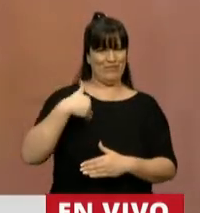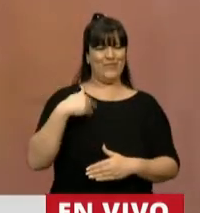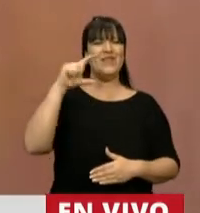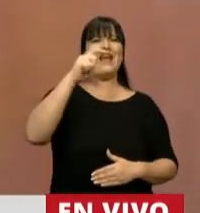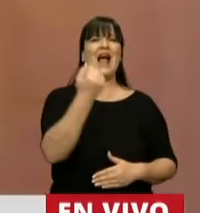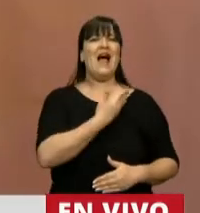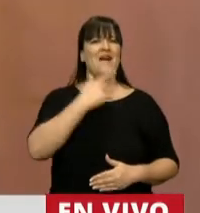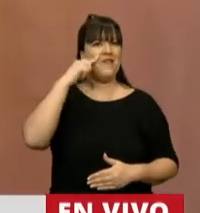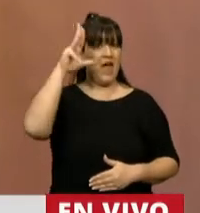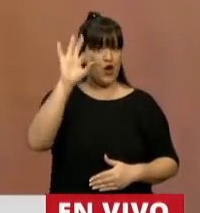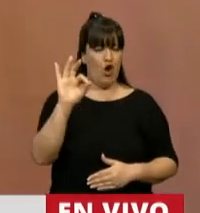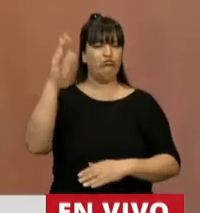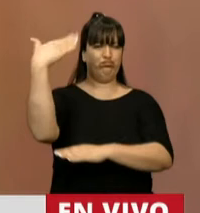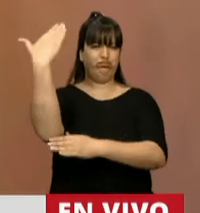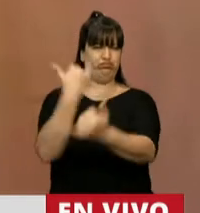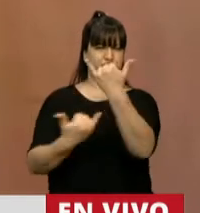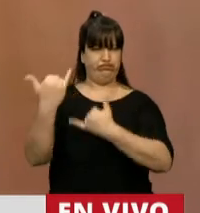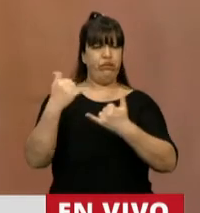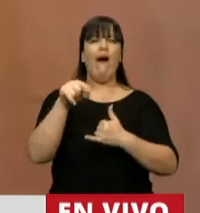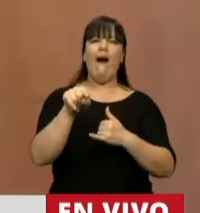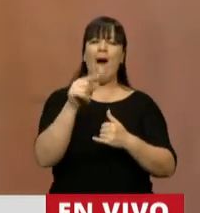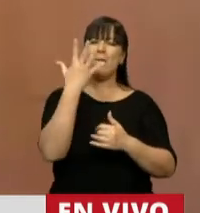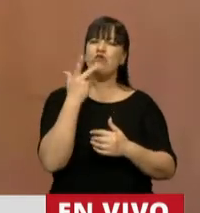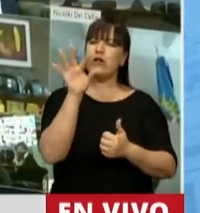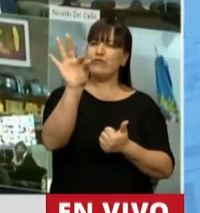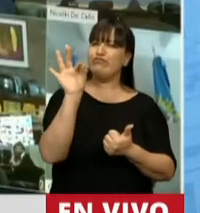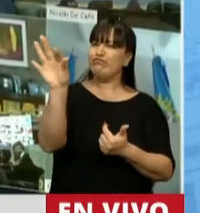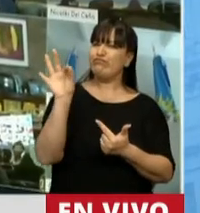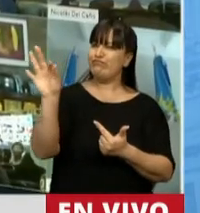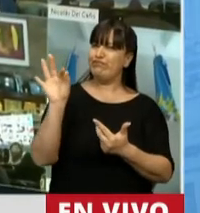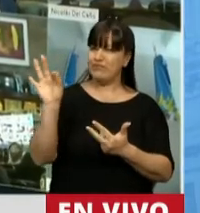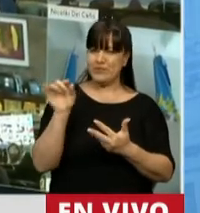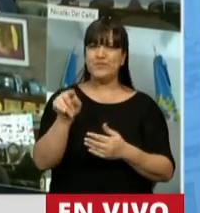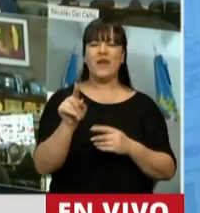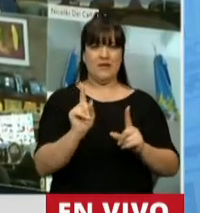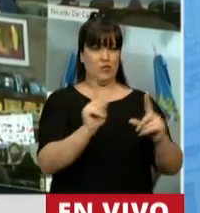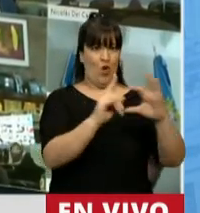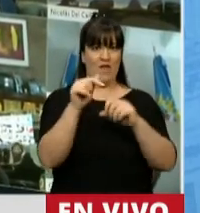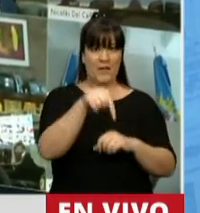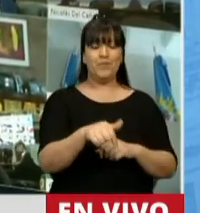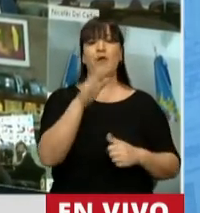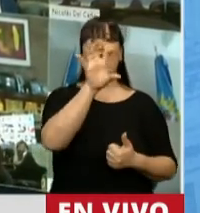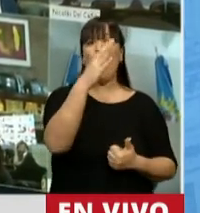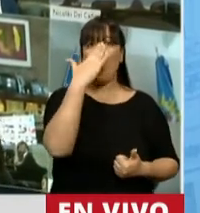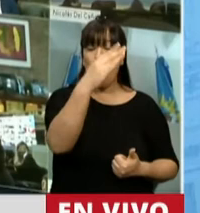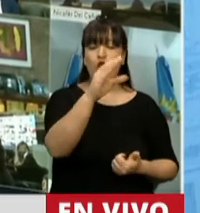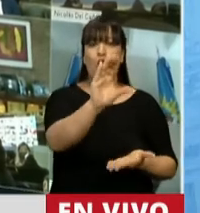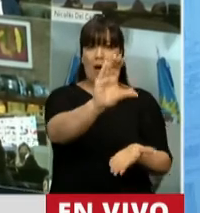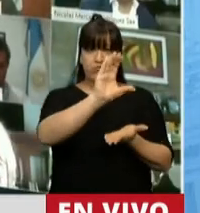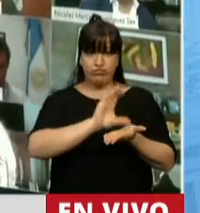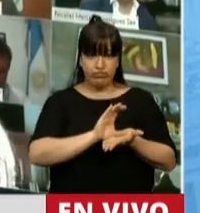En su informe me gustaría destacar algunos datos por el debate que se viene llevando a cabo. Córdoba recibió